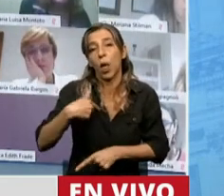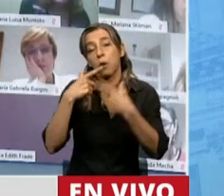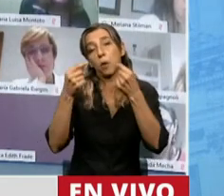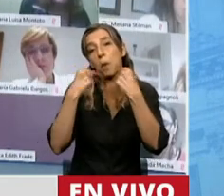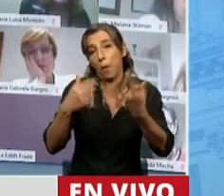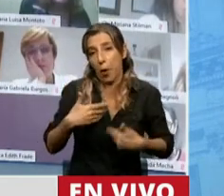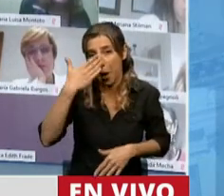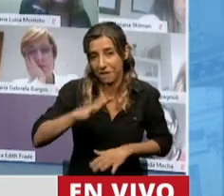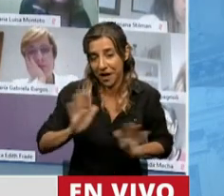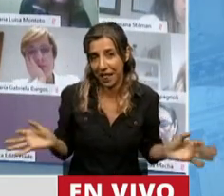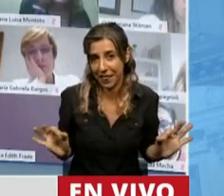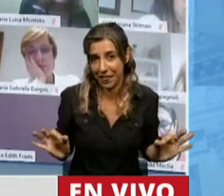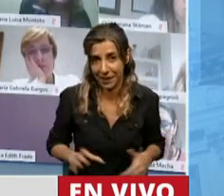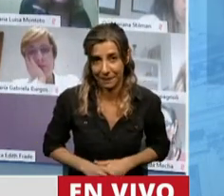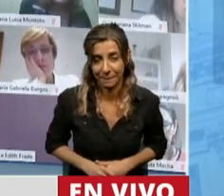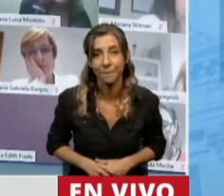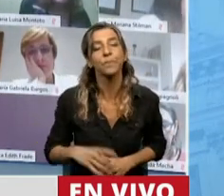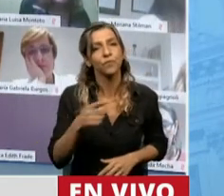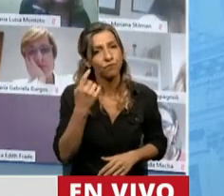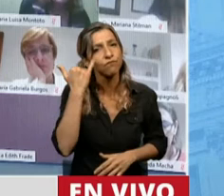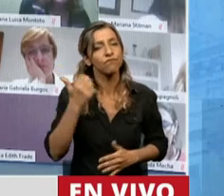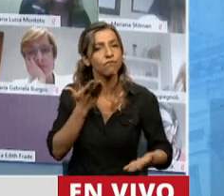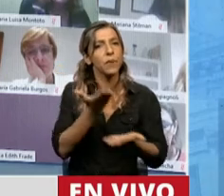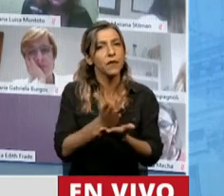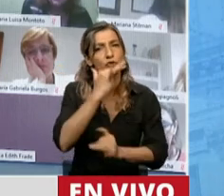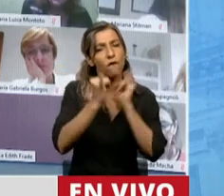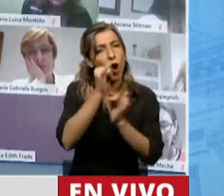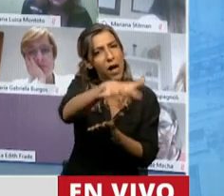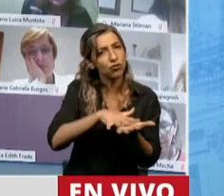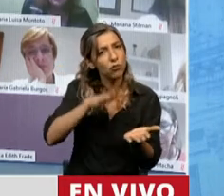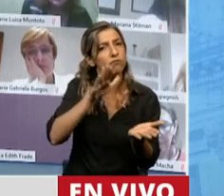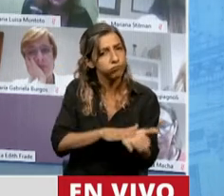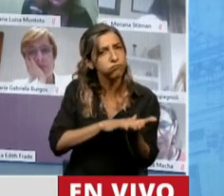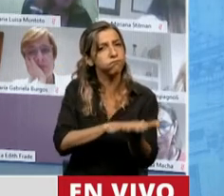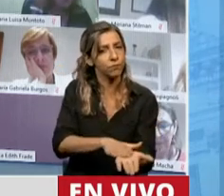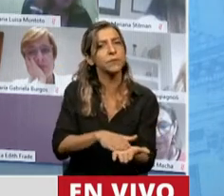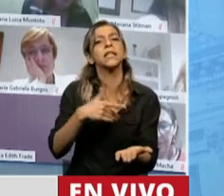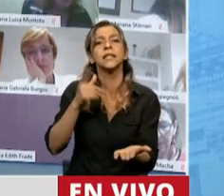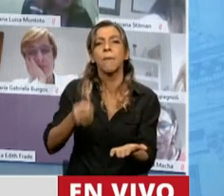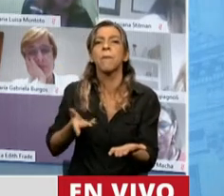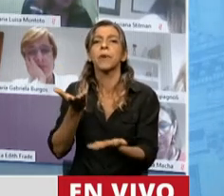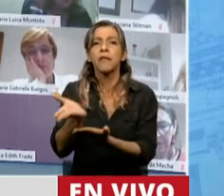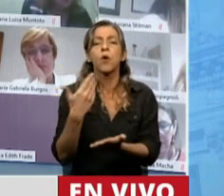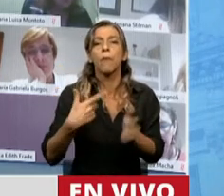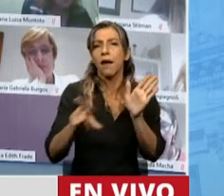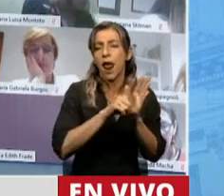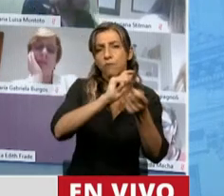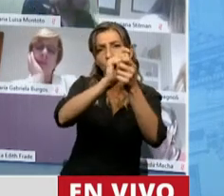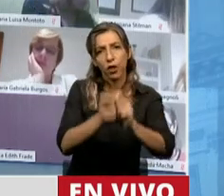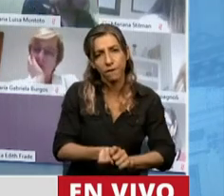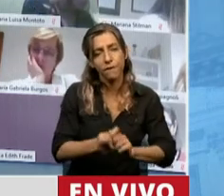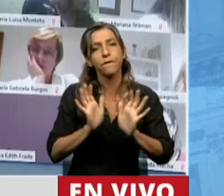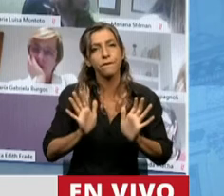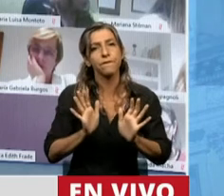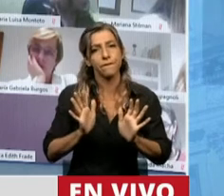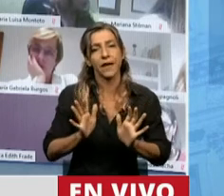Ya hemos realizado en nuestro bloque pedidos de informe al respecto y reitero nuestra voluntad de tratar la ley y modificar, por supuesto, lo que haga falta, pero no